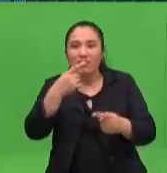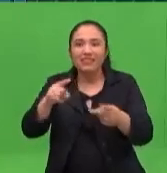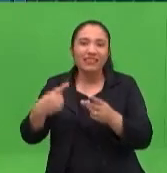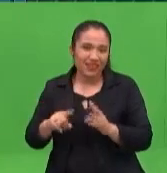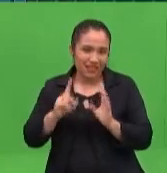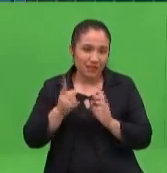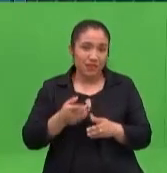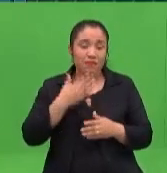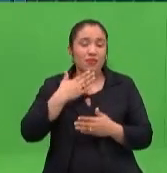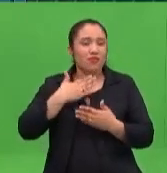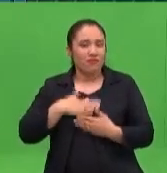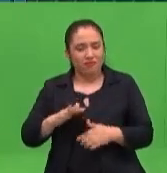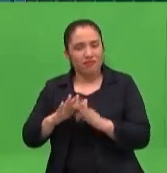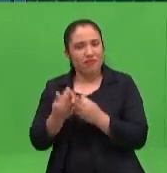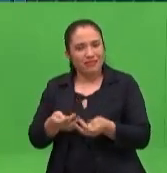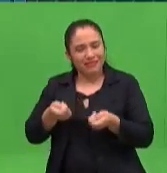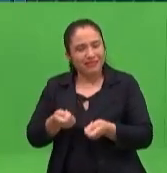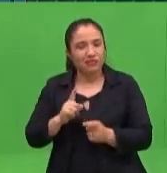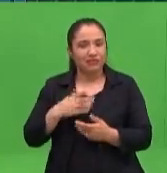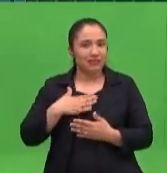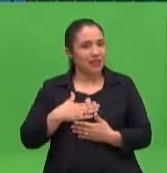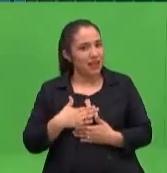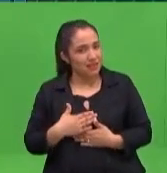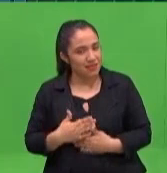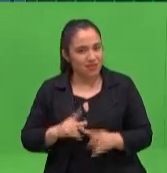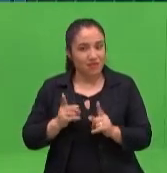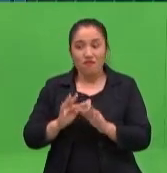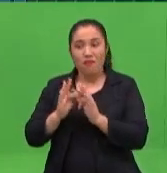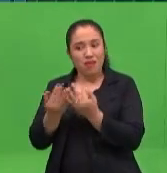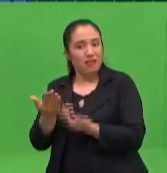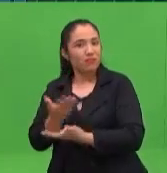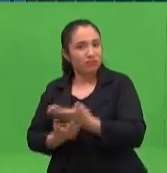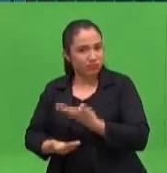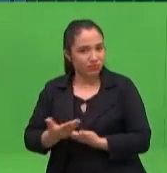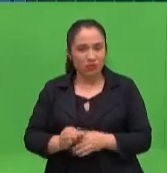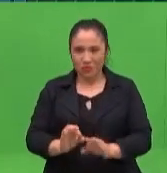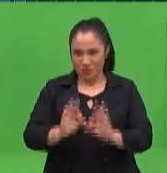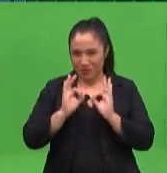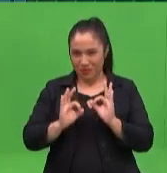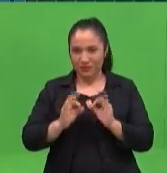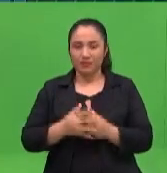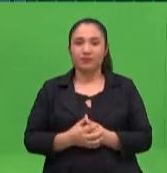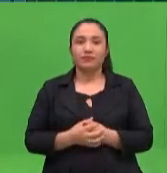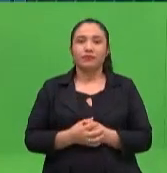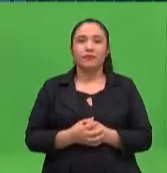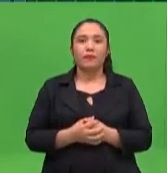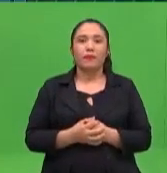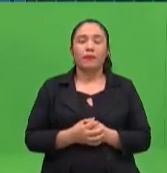con la familia y los niños. Entonces, para que pueda ser también un espacio